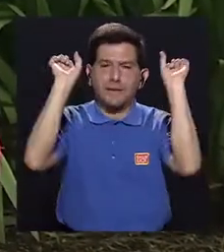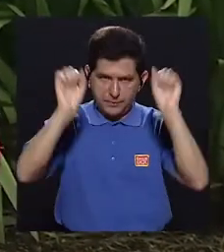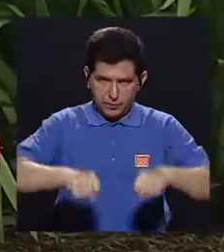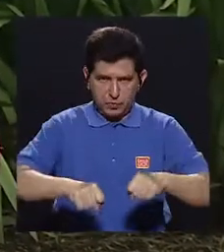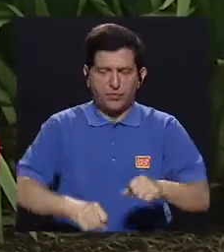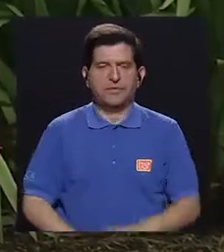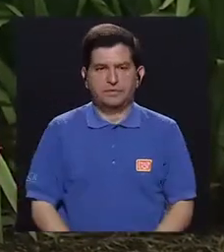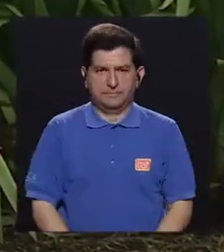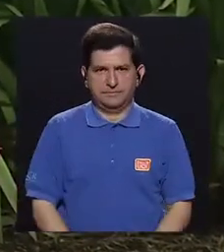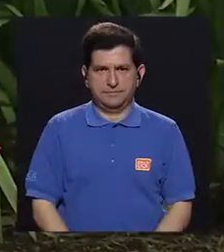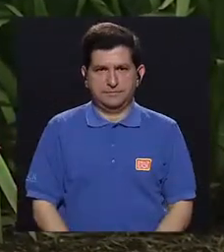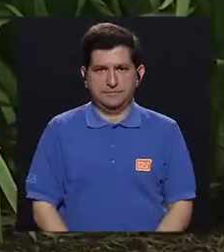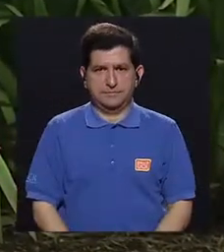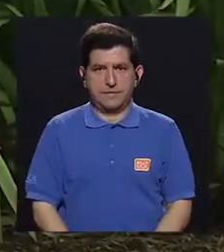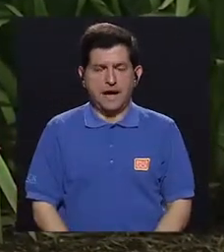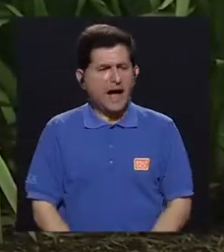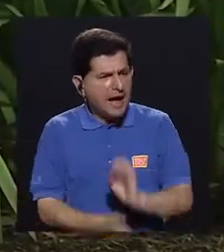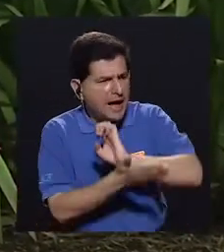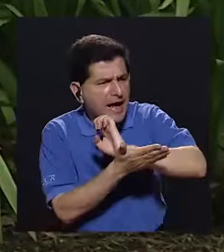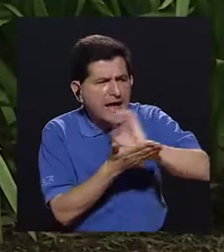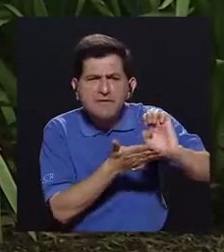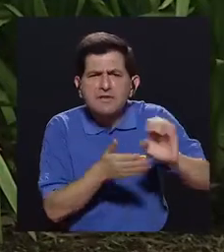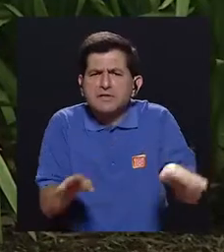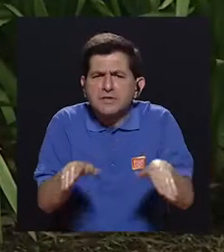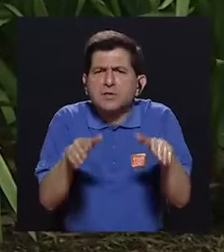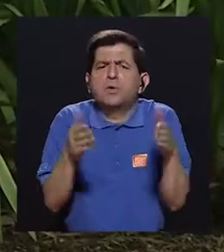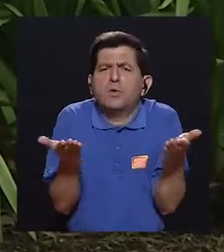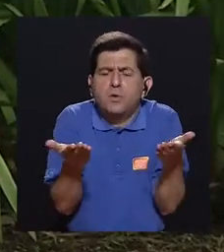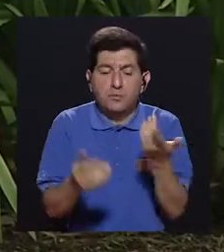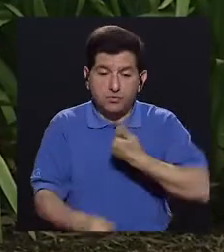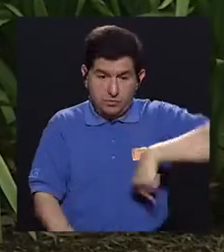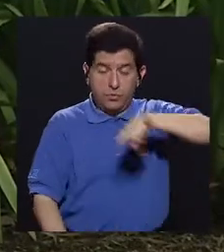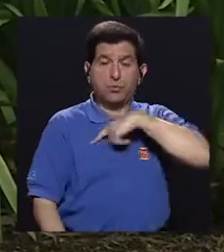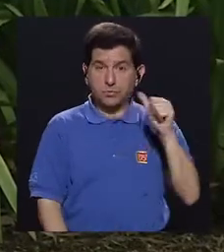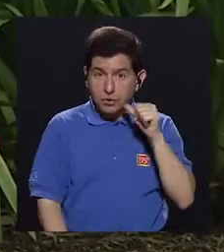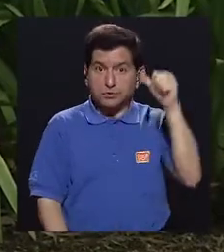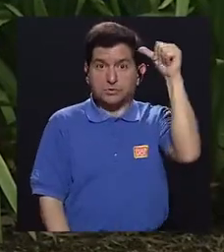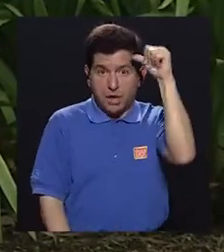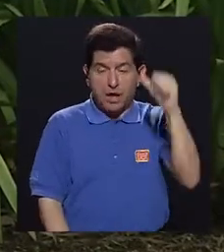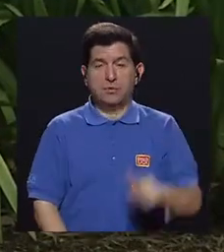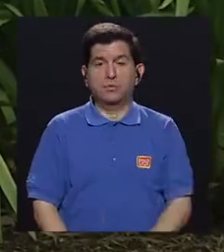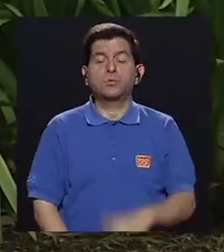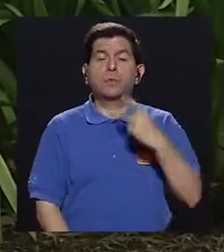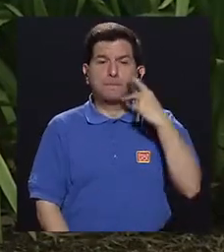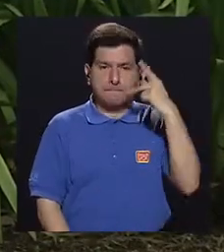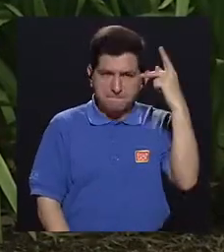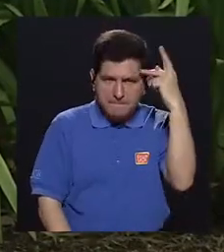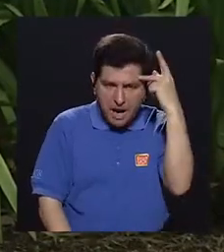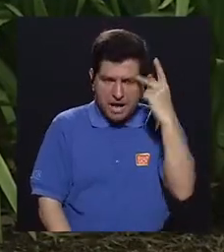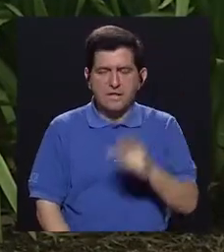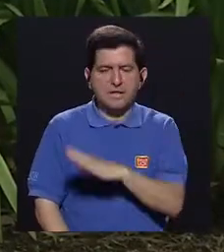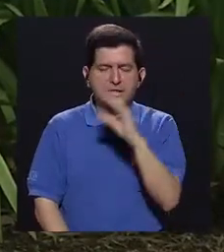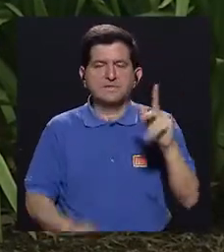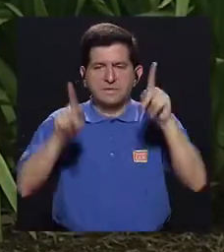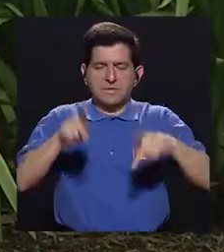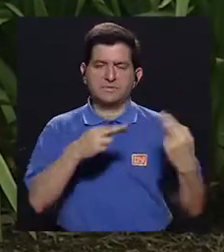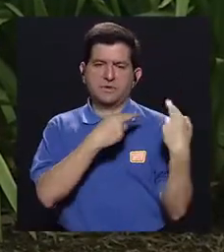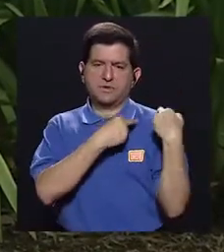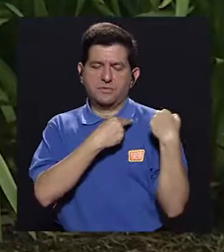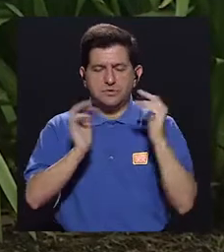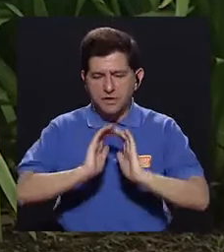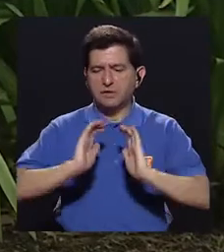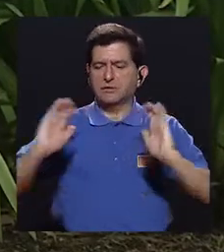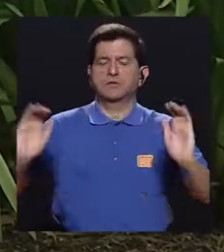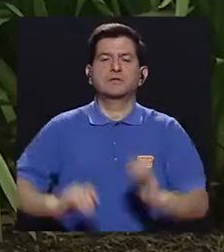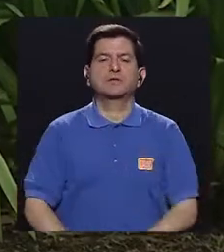y el poder de prevenirla está en manos de nosotros los adultos, padres, madres y encargados de